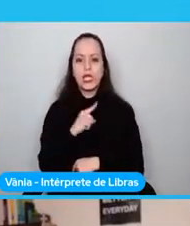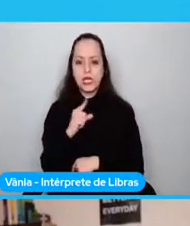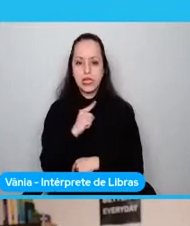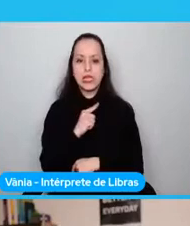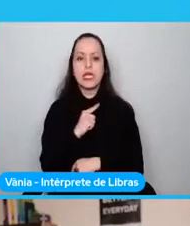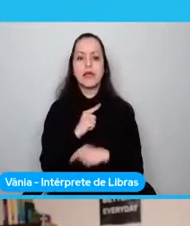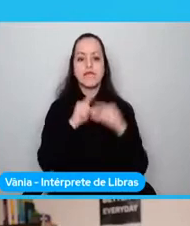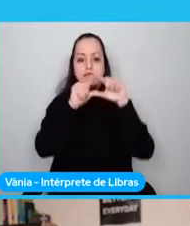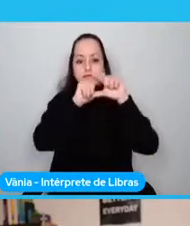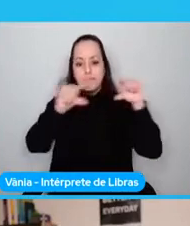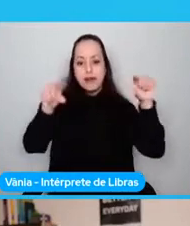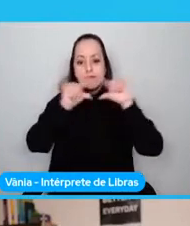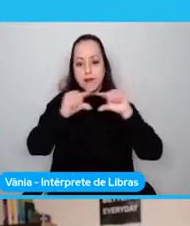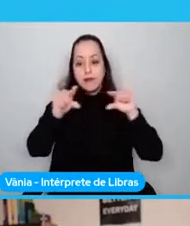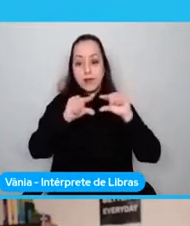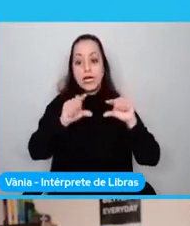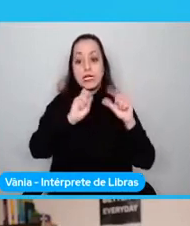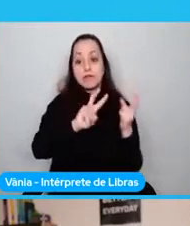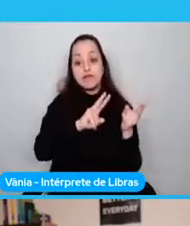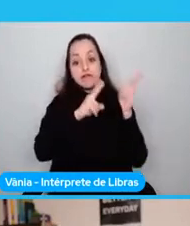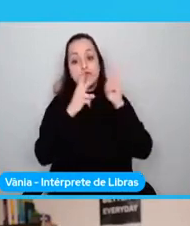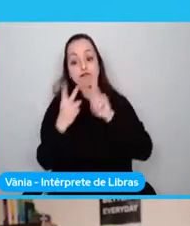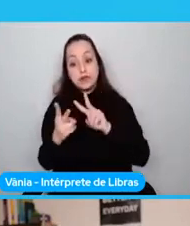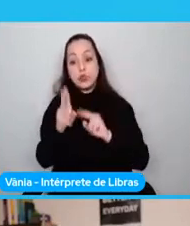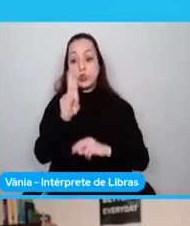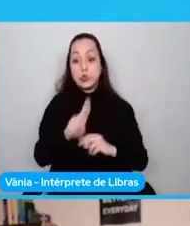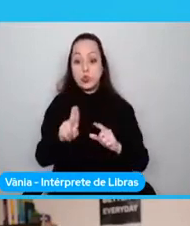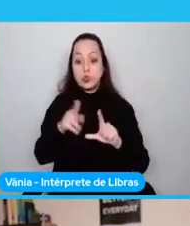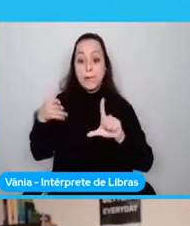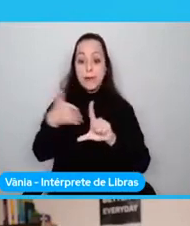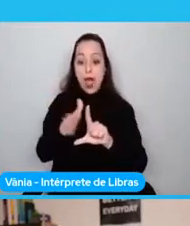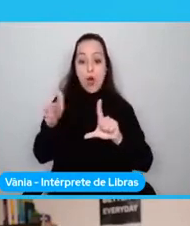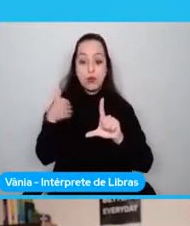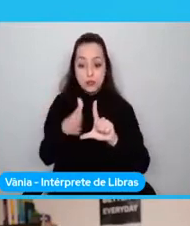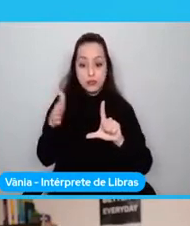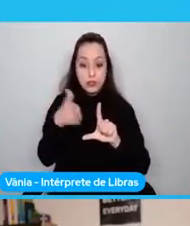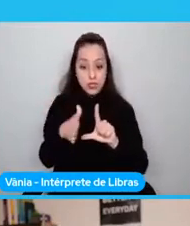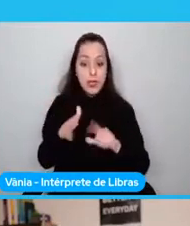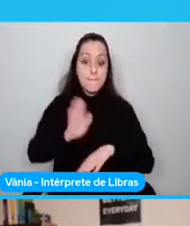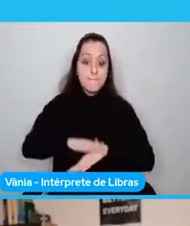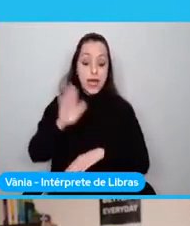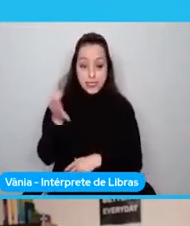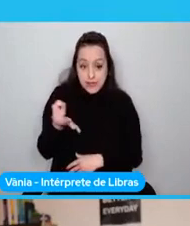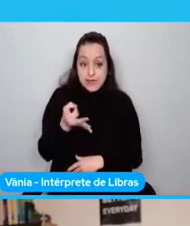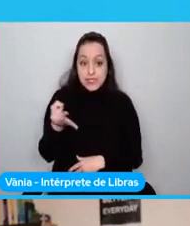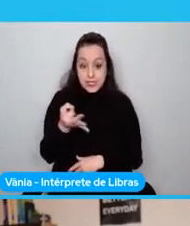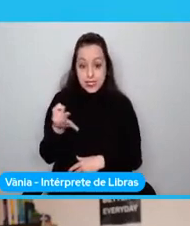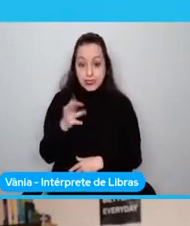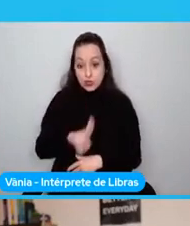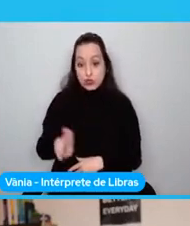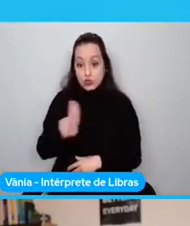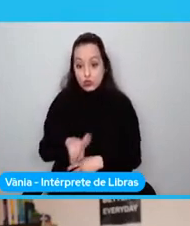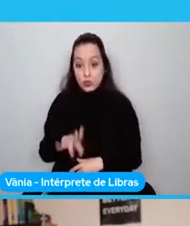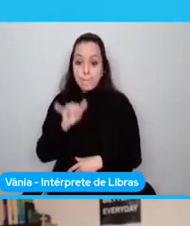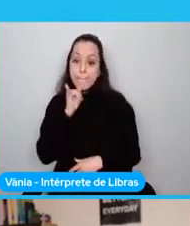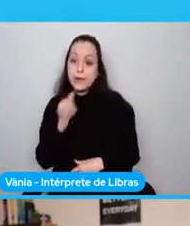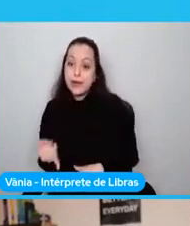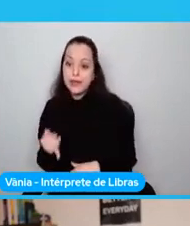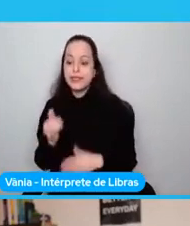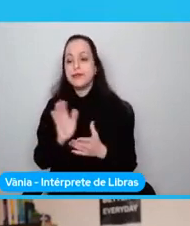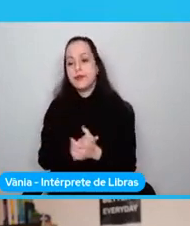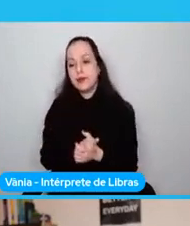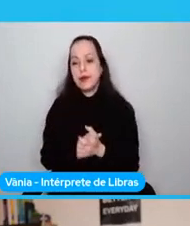queremos que cuando corran en el contexto del browser, sean más eficientes que corriéndolo nativamente